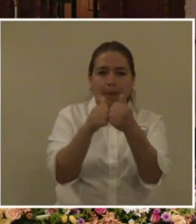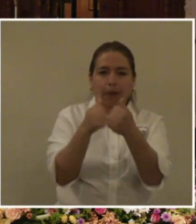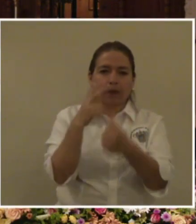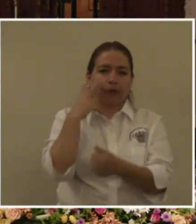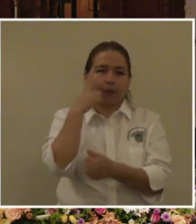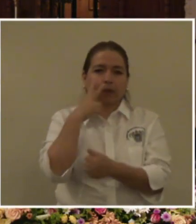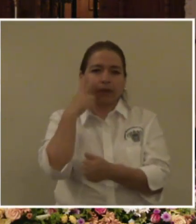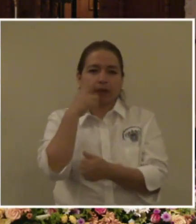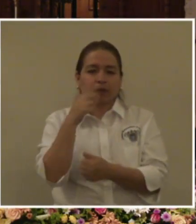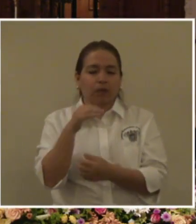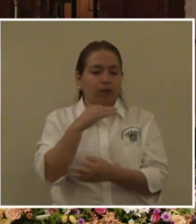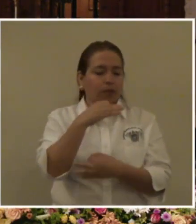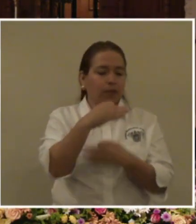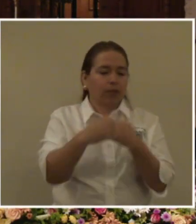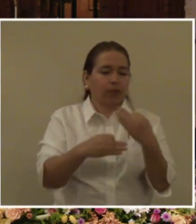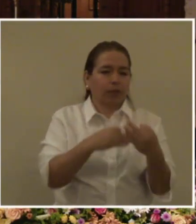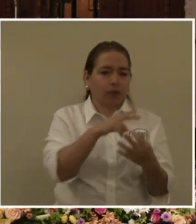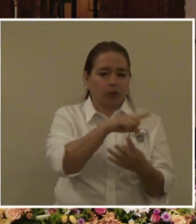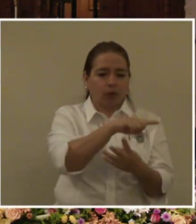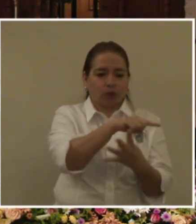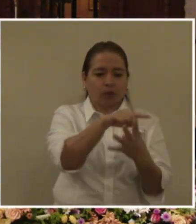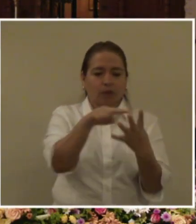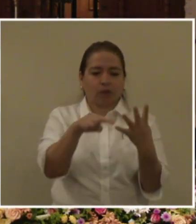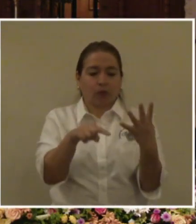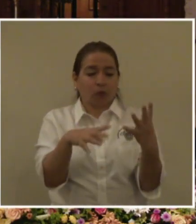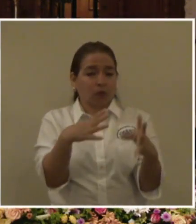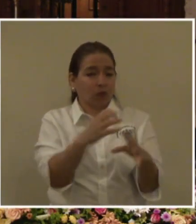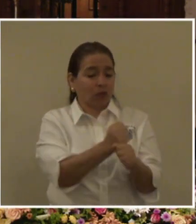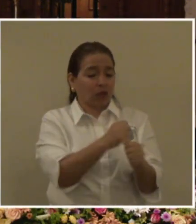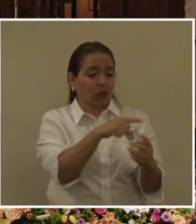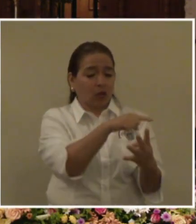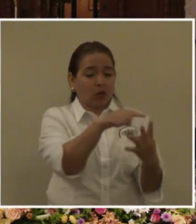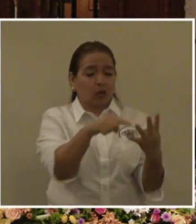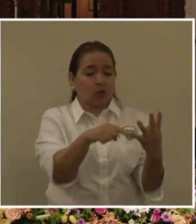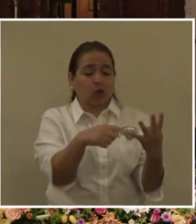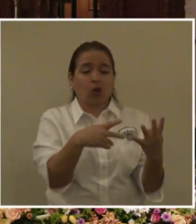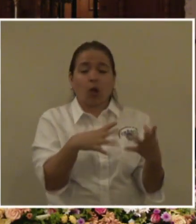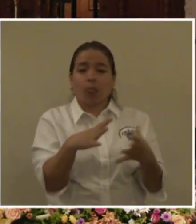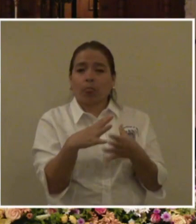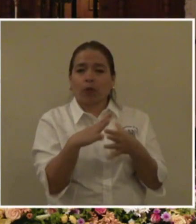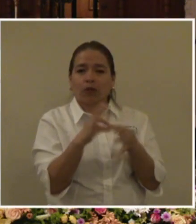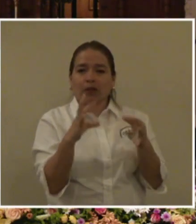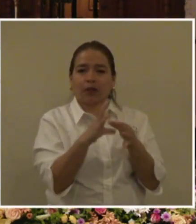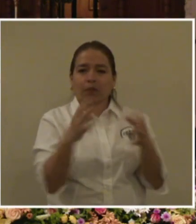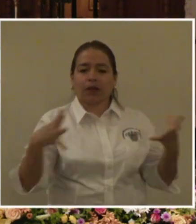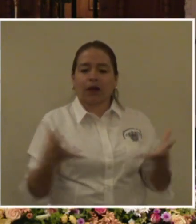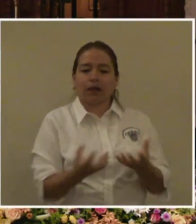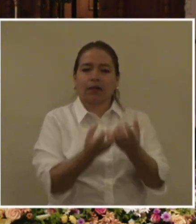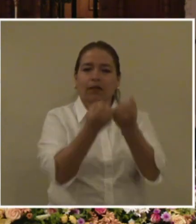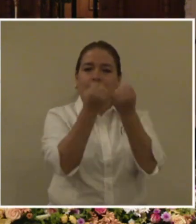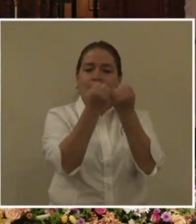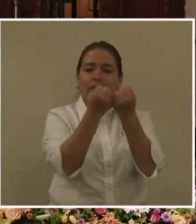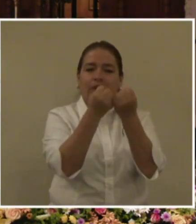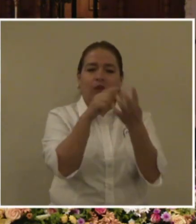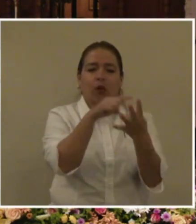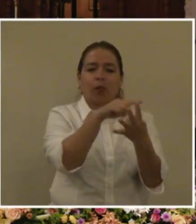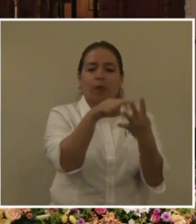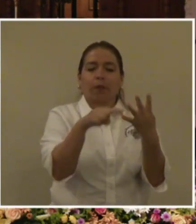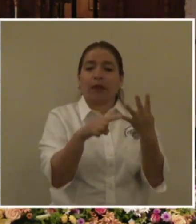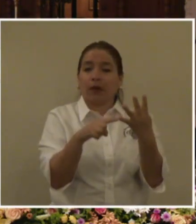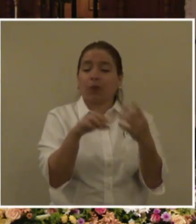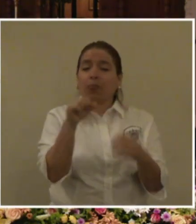todo nos habla de salvación y de redención, pero son una